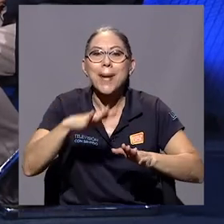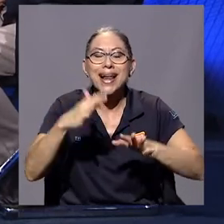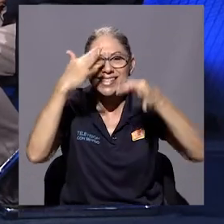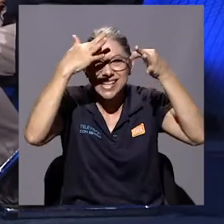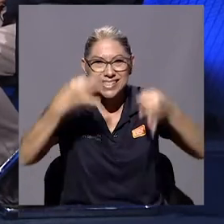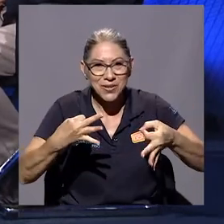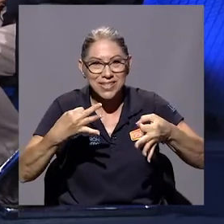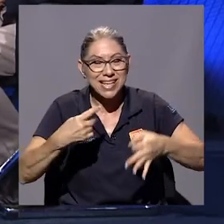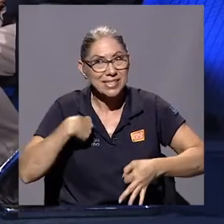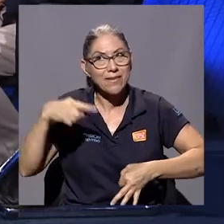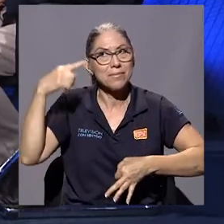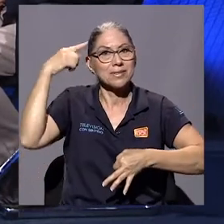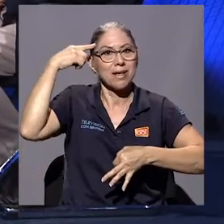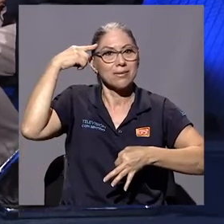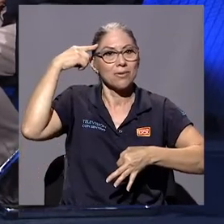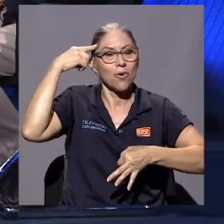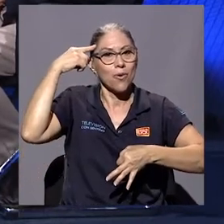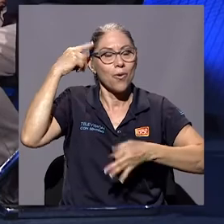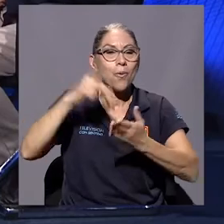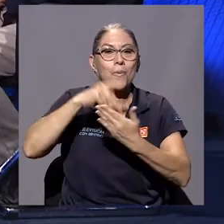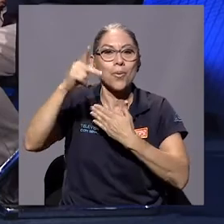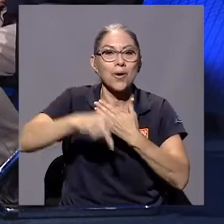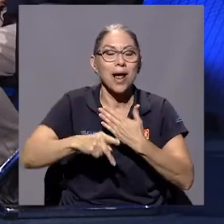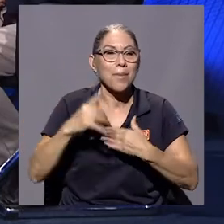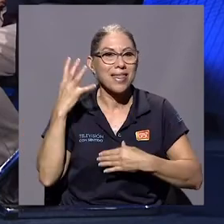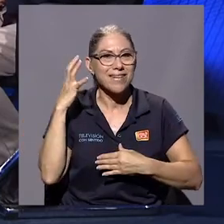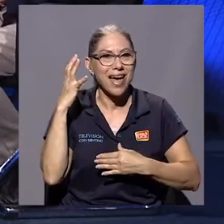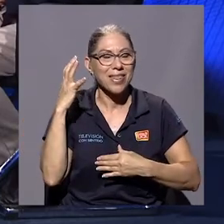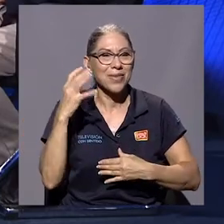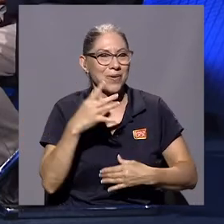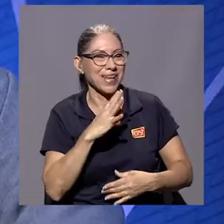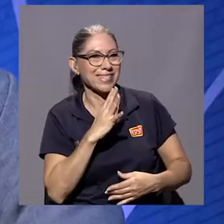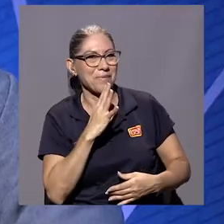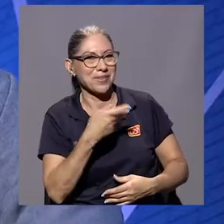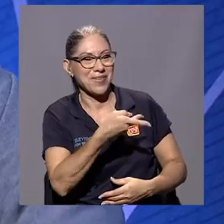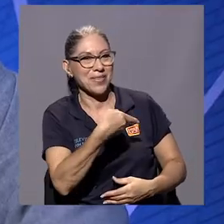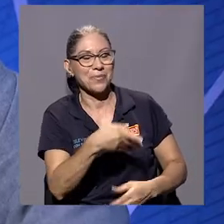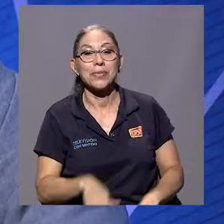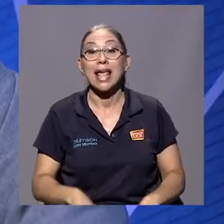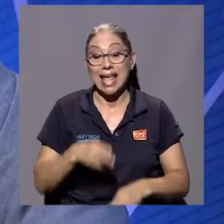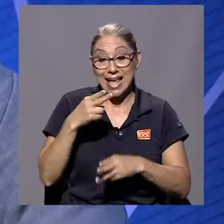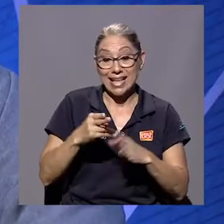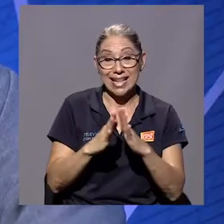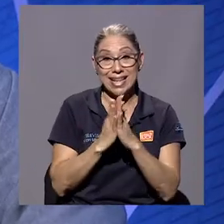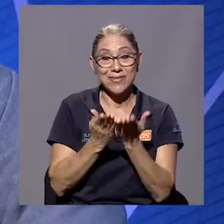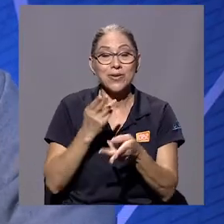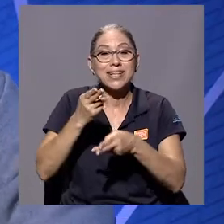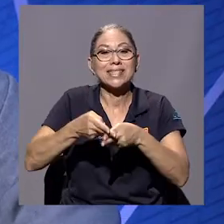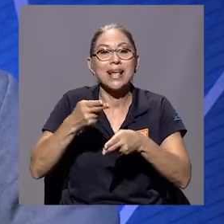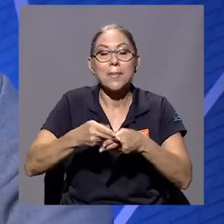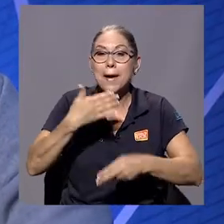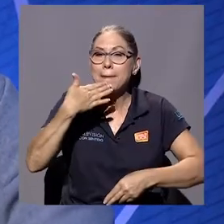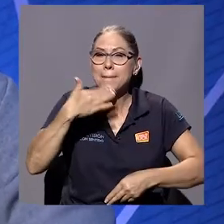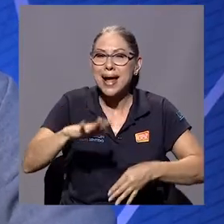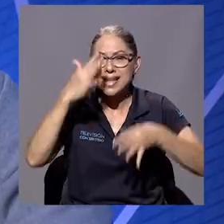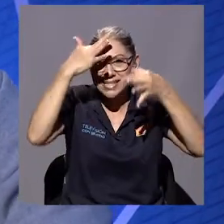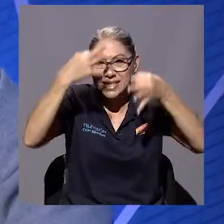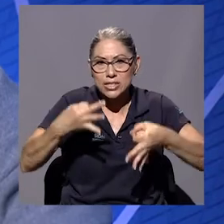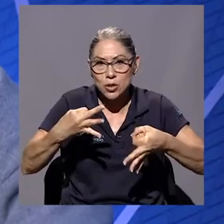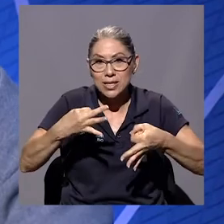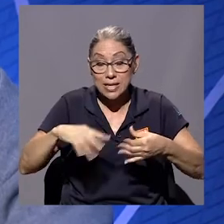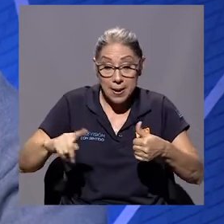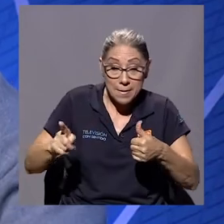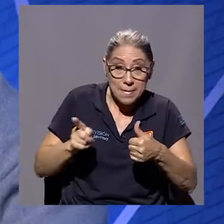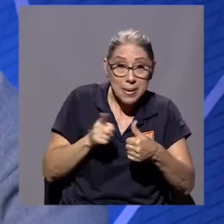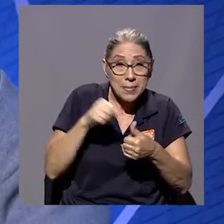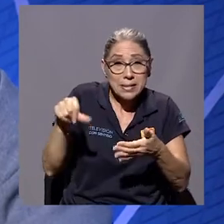Malas decisiones. Estaba pensando en un programa de radio que hoy estábamos comentando acá, don Enrique y yo. Malas decisiones tiene en sus